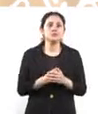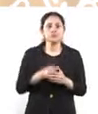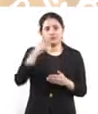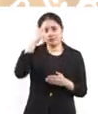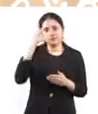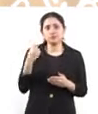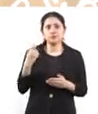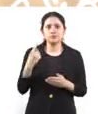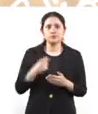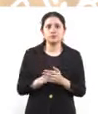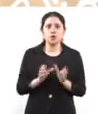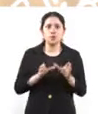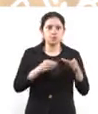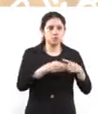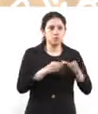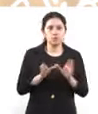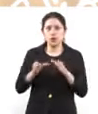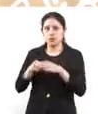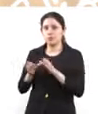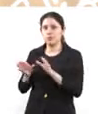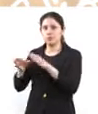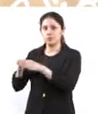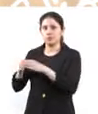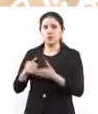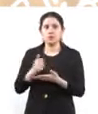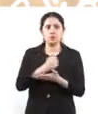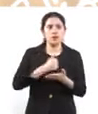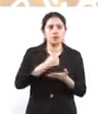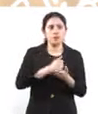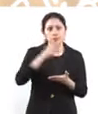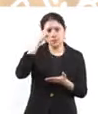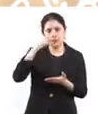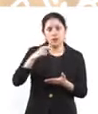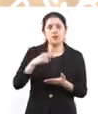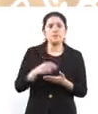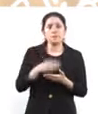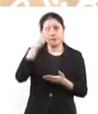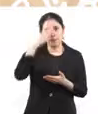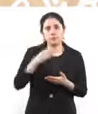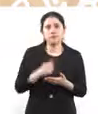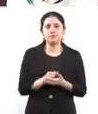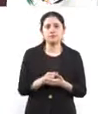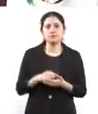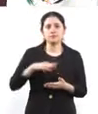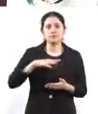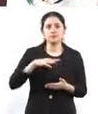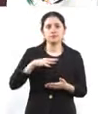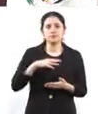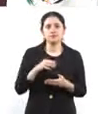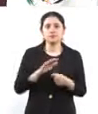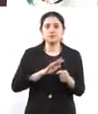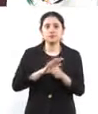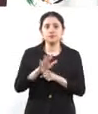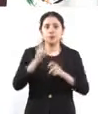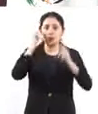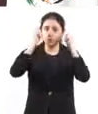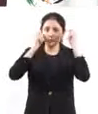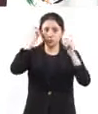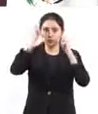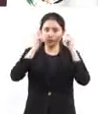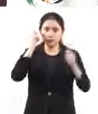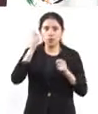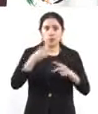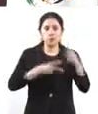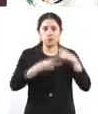segmentos de turismo de la ciudad. Como lo saben, aquí en la ciudad los turistas vienen principalmente